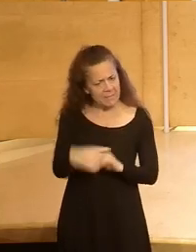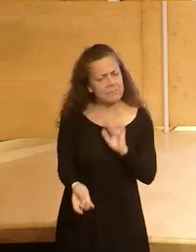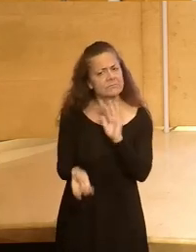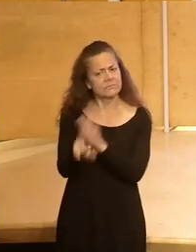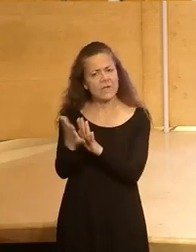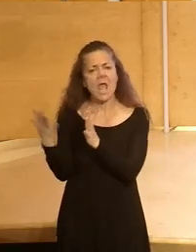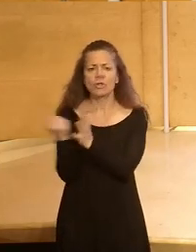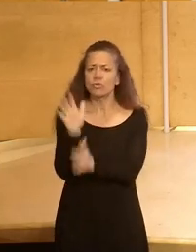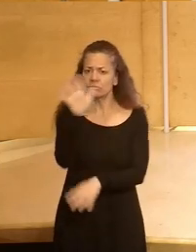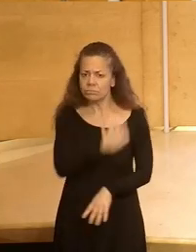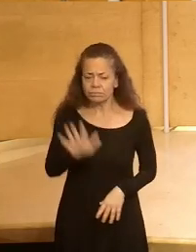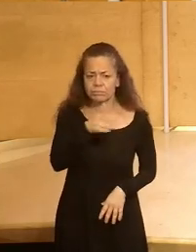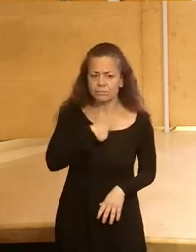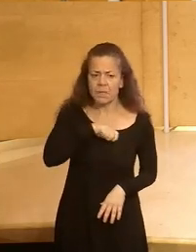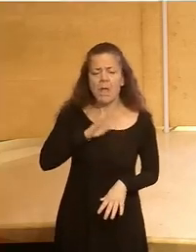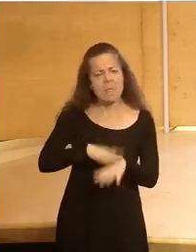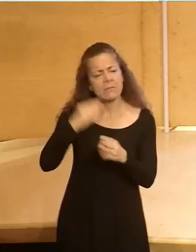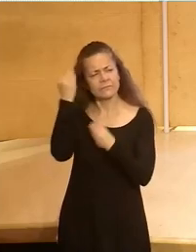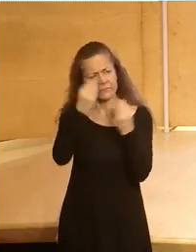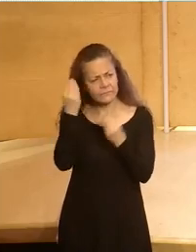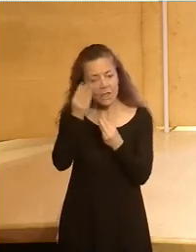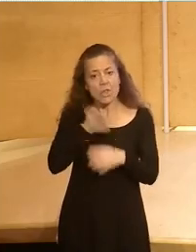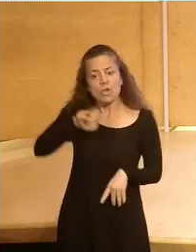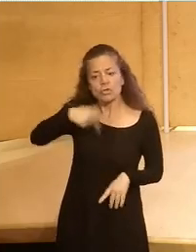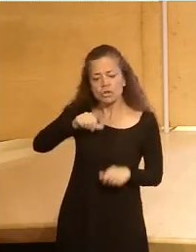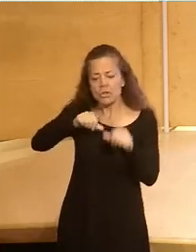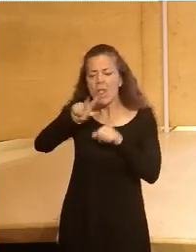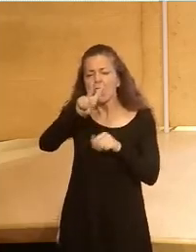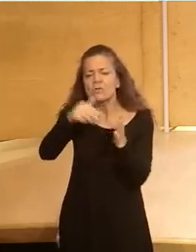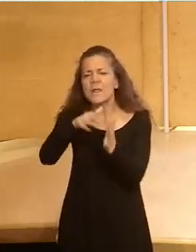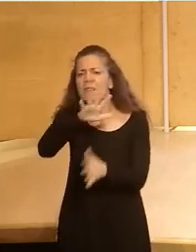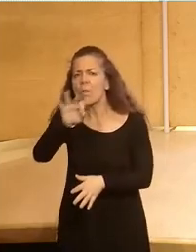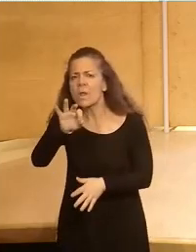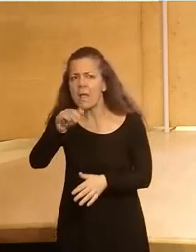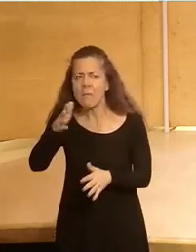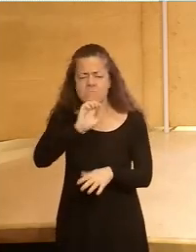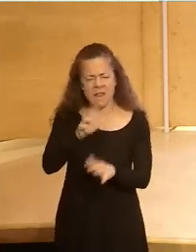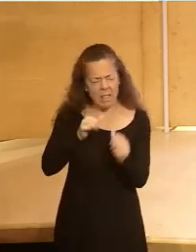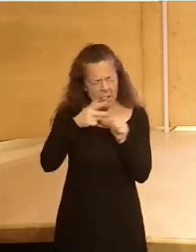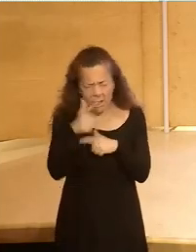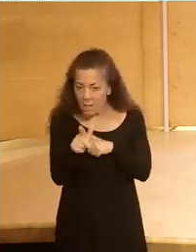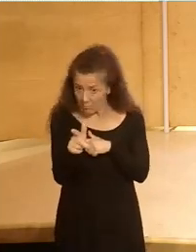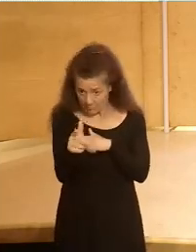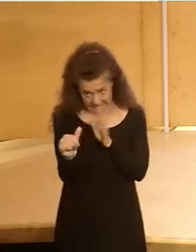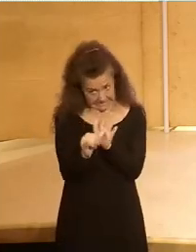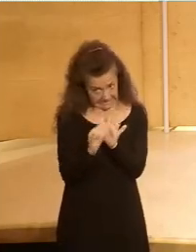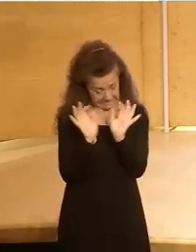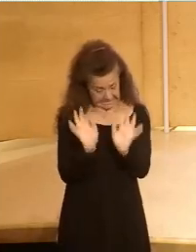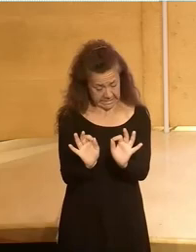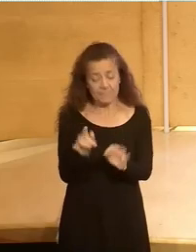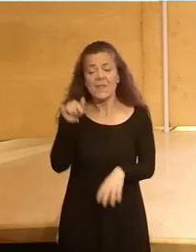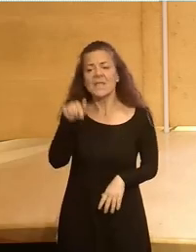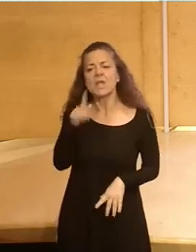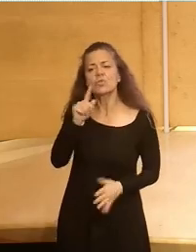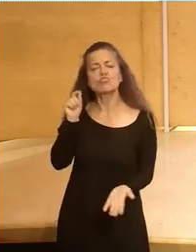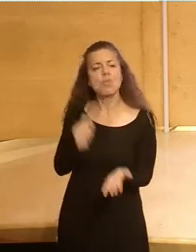en todo nuestro país para reflexionar sobre dónde vamos a estar en 2050 que parece muy lejos pero es a la vuelta de la esquina y todo esto